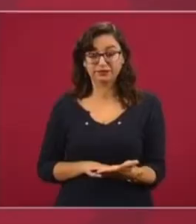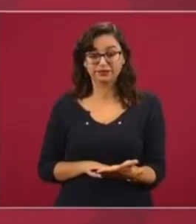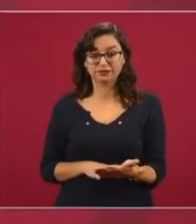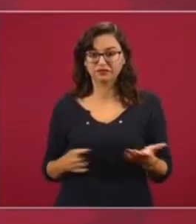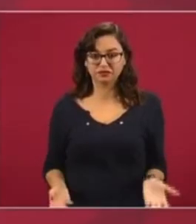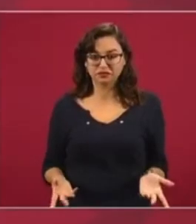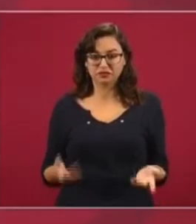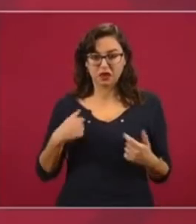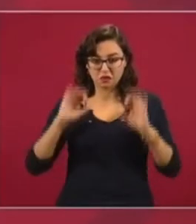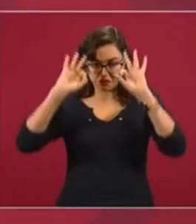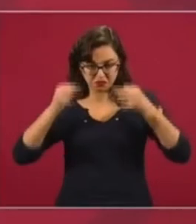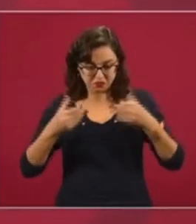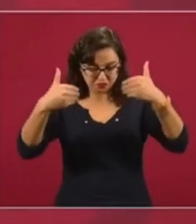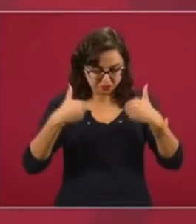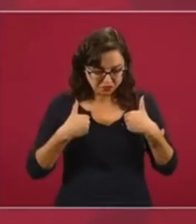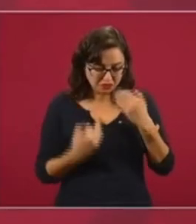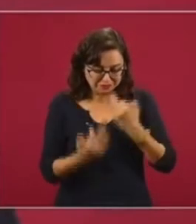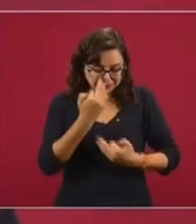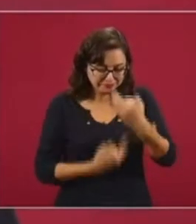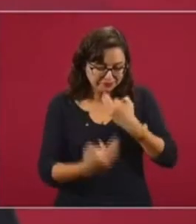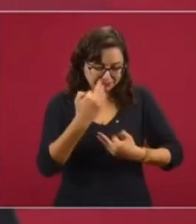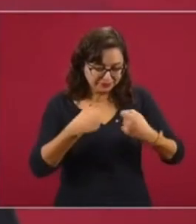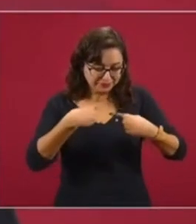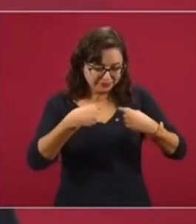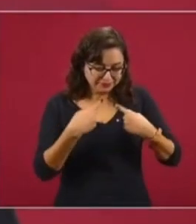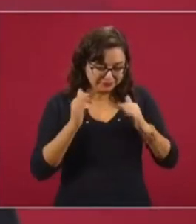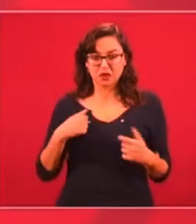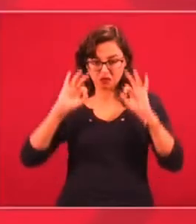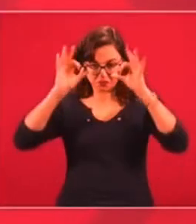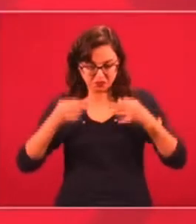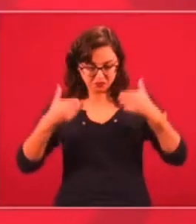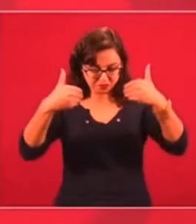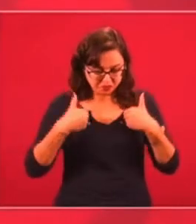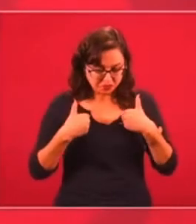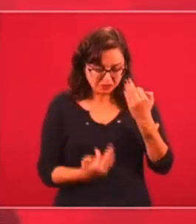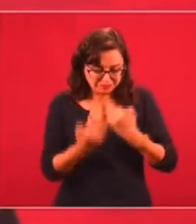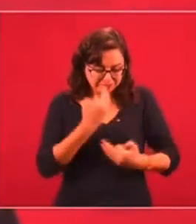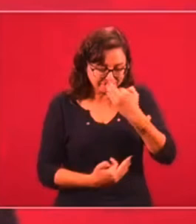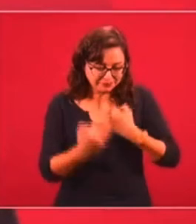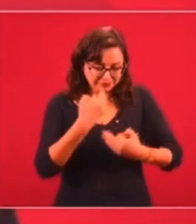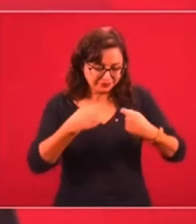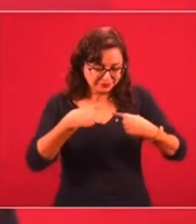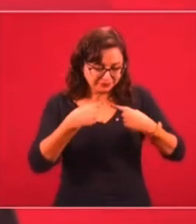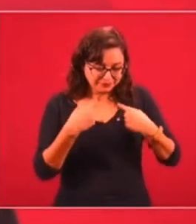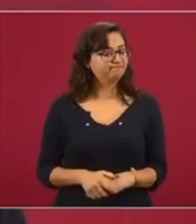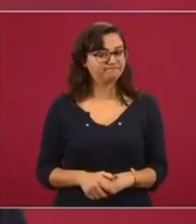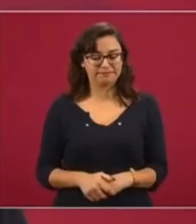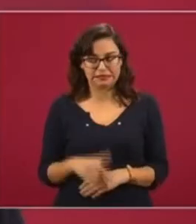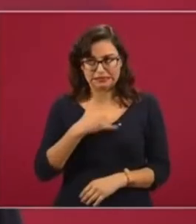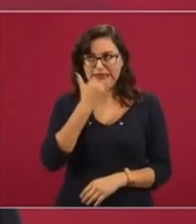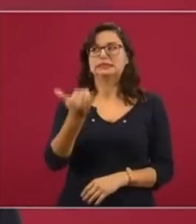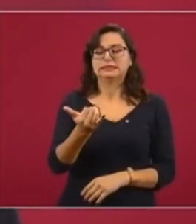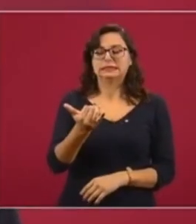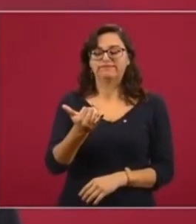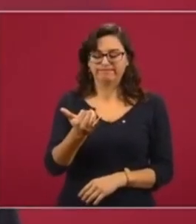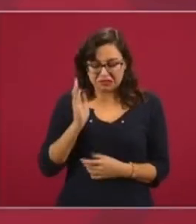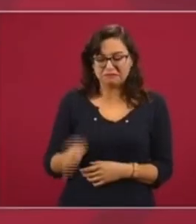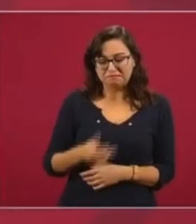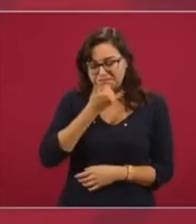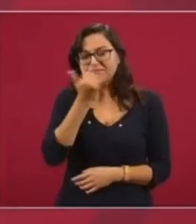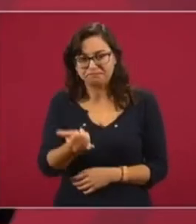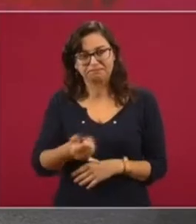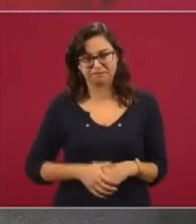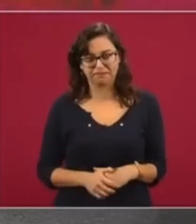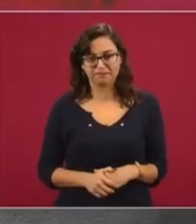que caer en la autocomplacencia. Hay que saber rectificar, hay que saber rectificar. Es de sabios cambiar de opinión.